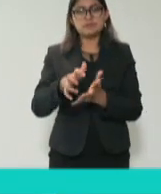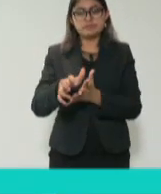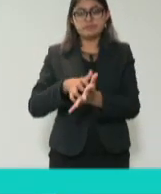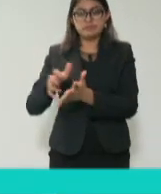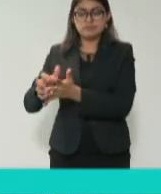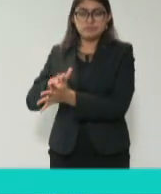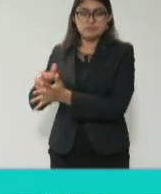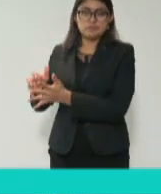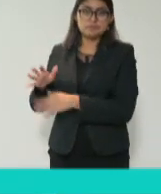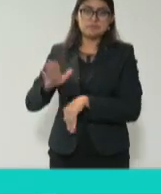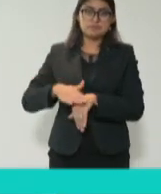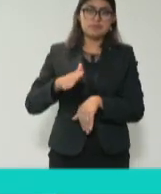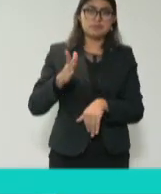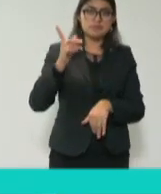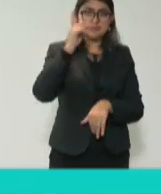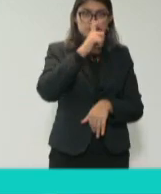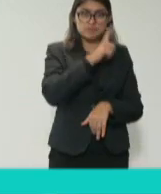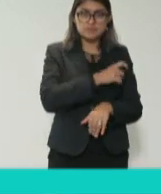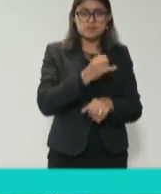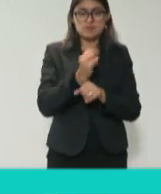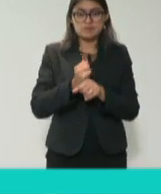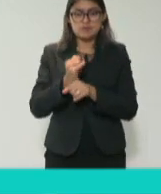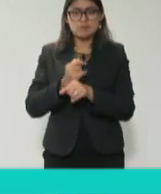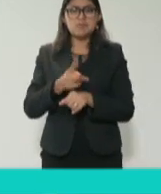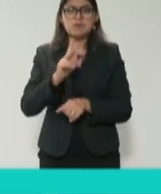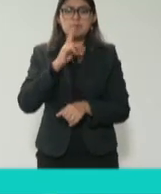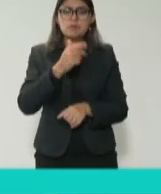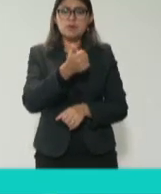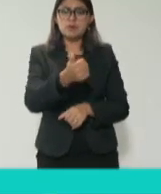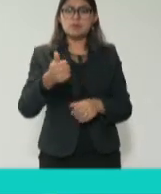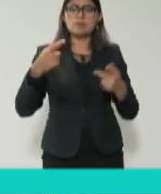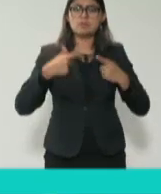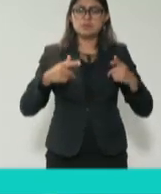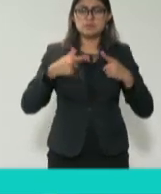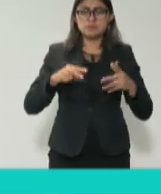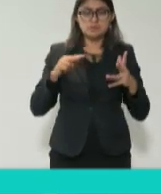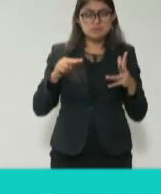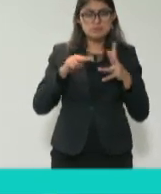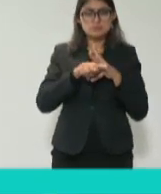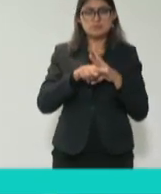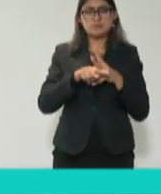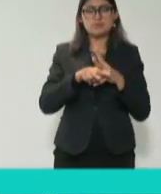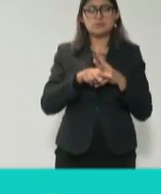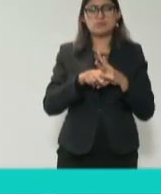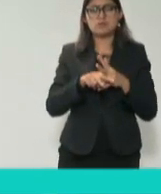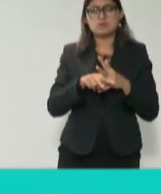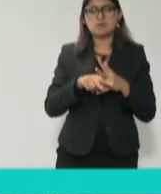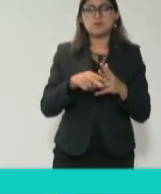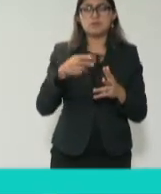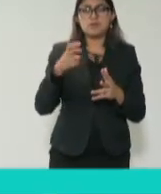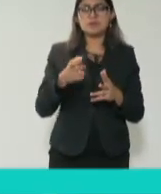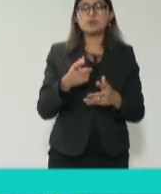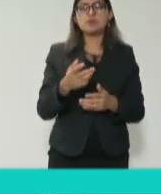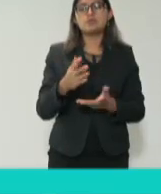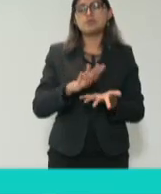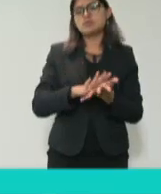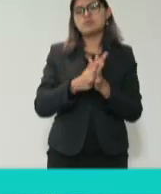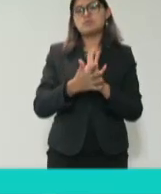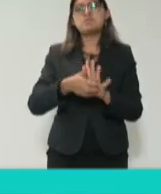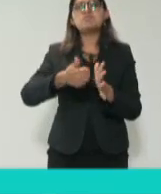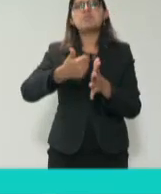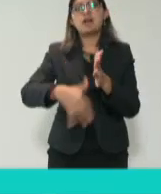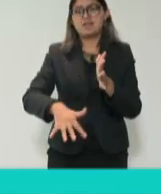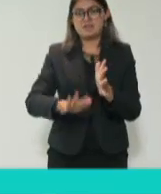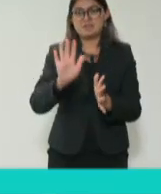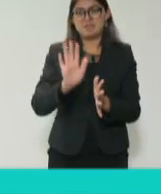más cara la corrupción. La corrupción sale mucho más cara, aquí ya lo ha dicho antes de mí otras personas, mucho mejor dicho, nos cuesta a todos,